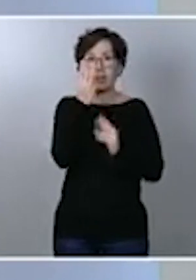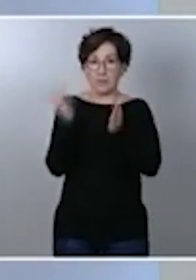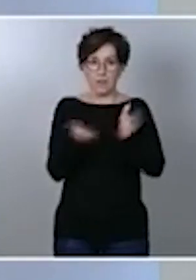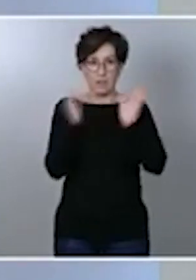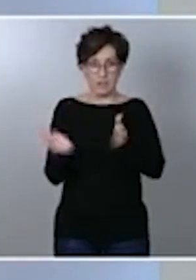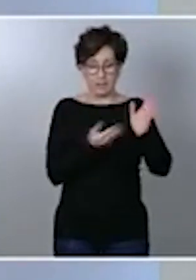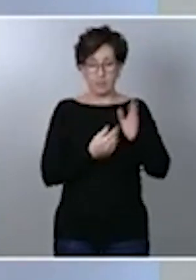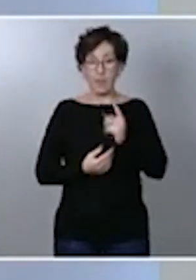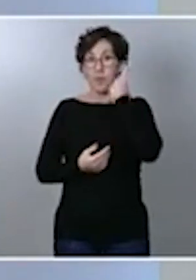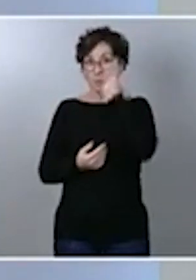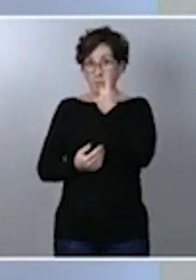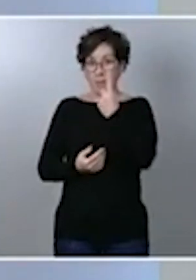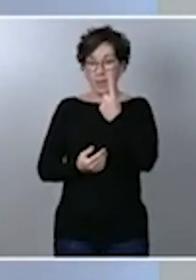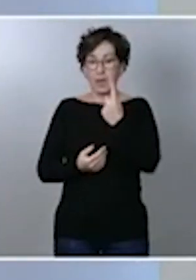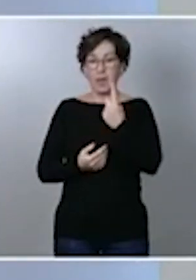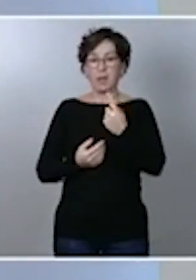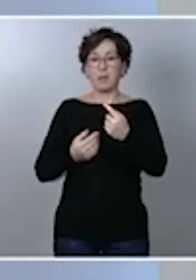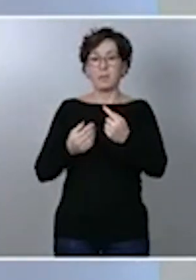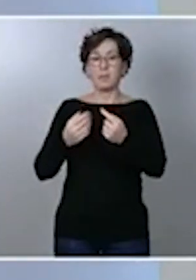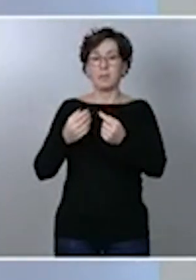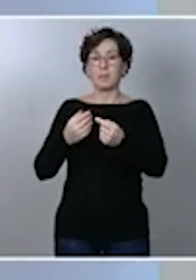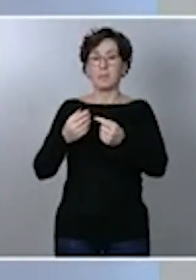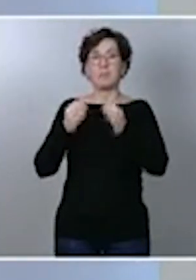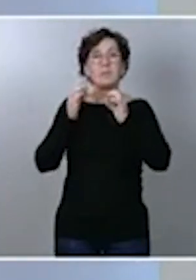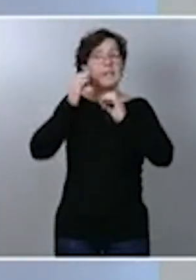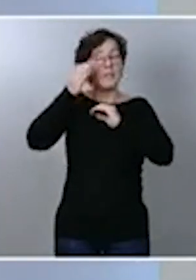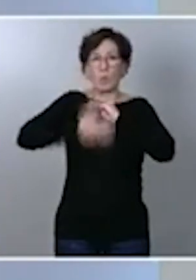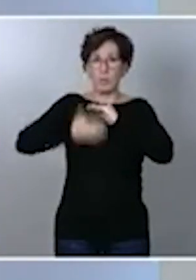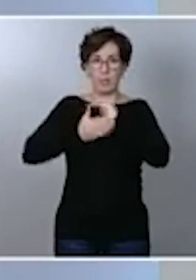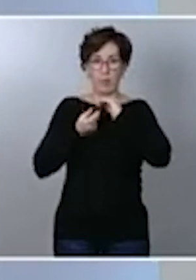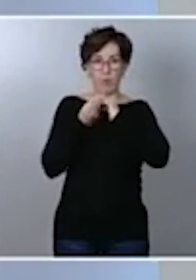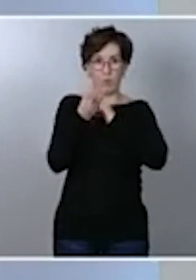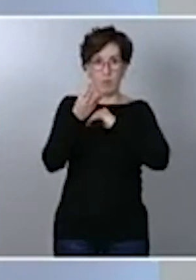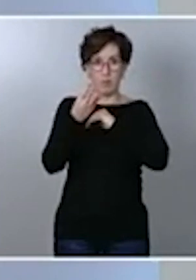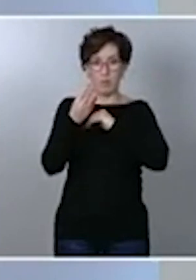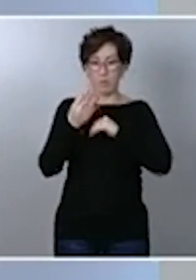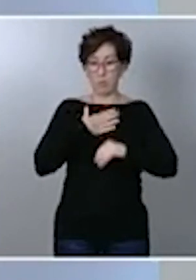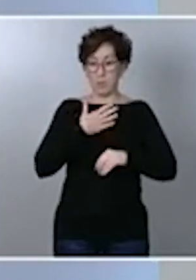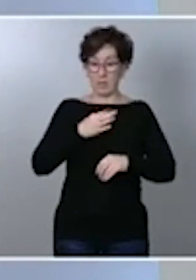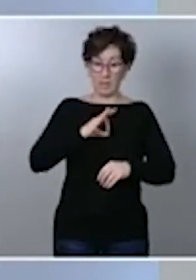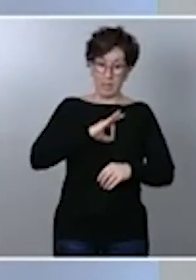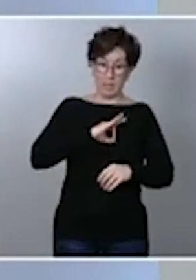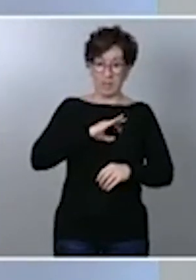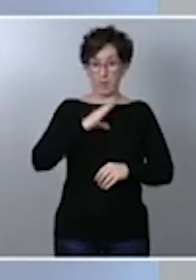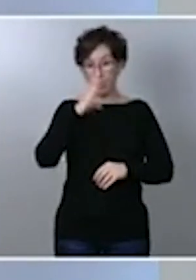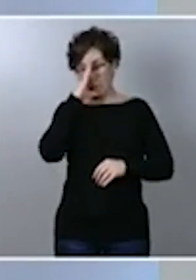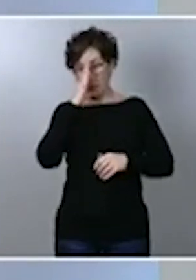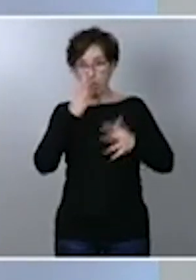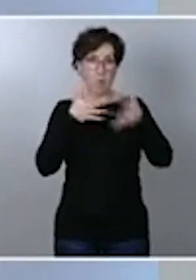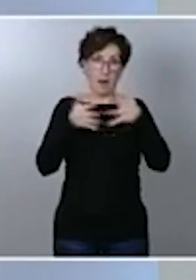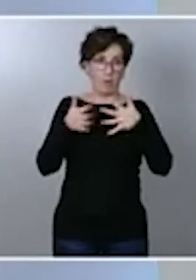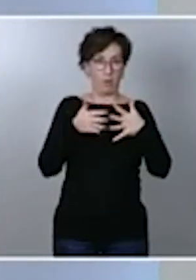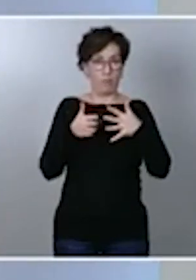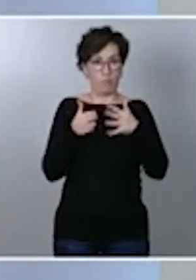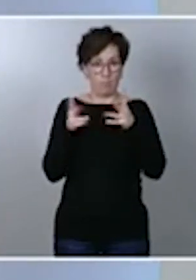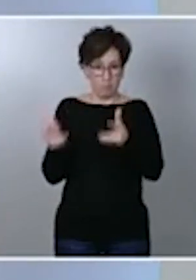etapa va a ser un suministro inicial muy limitado de dosis de vacunas, probablemente desde los meses de enero, febrero y marzo. Una segunda etapa donde